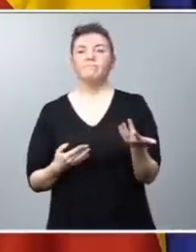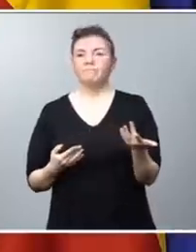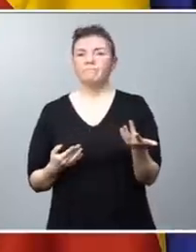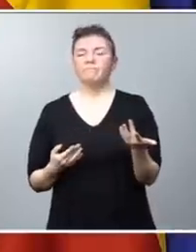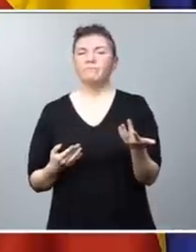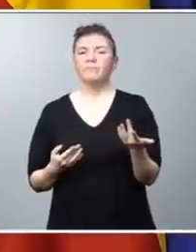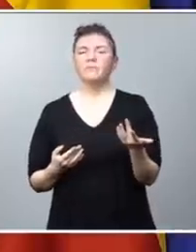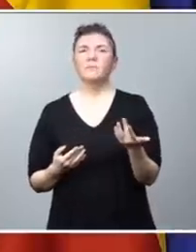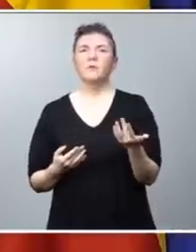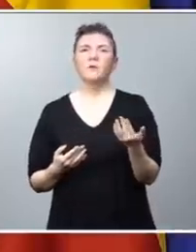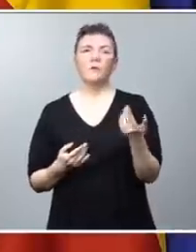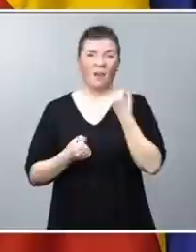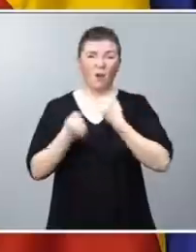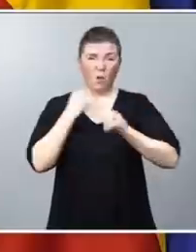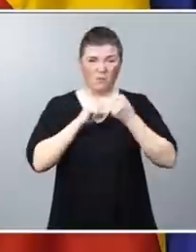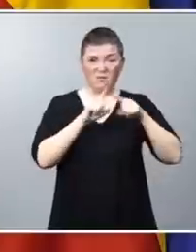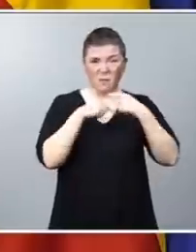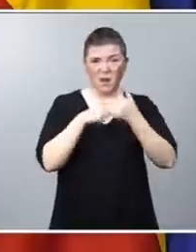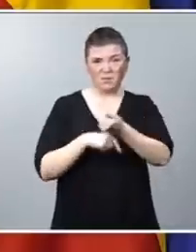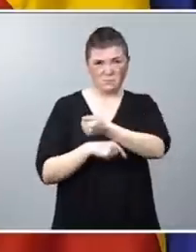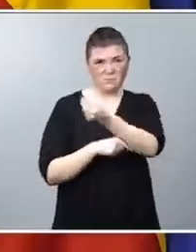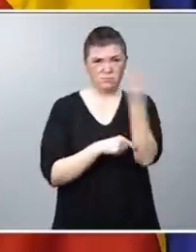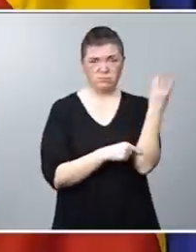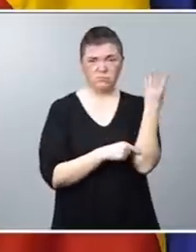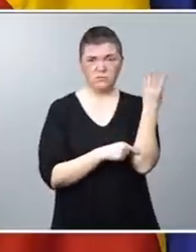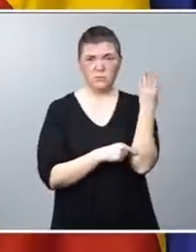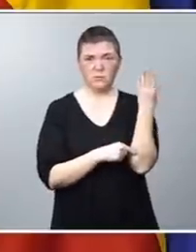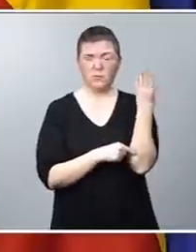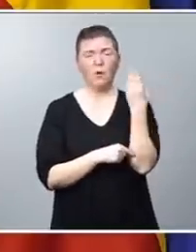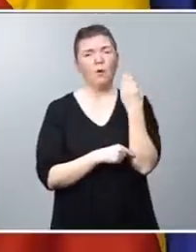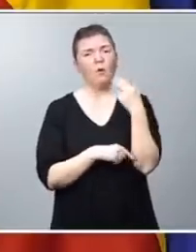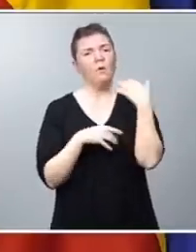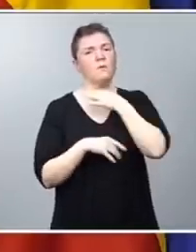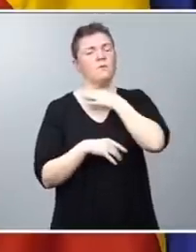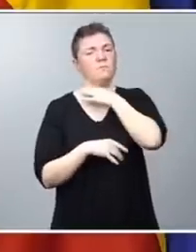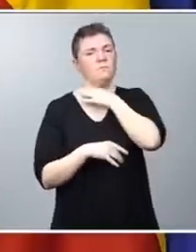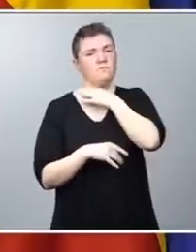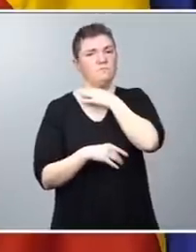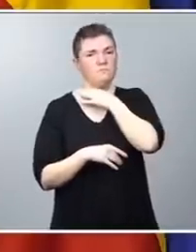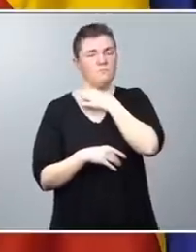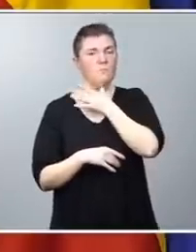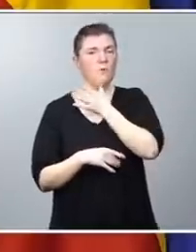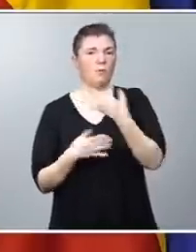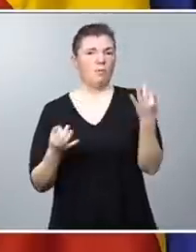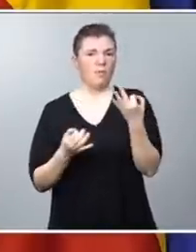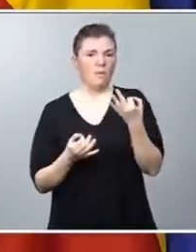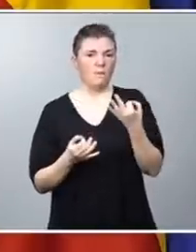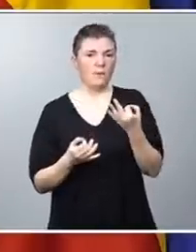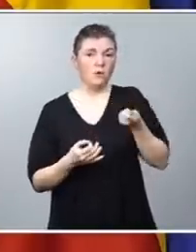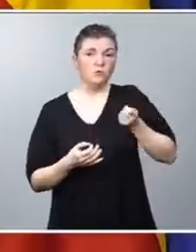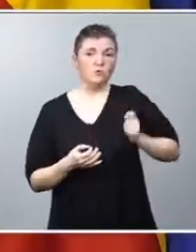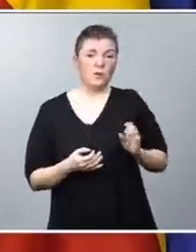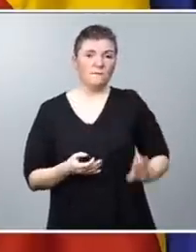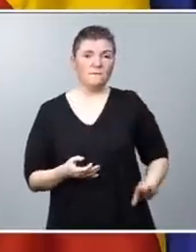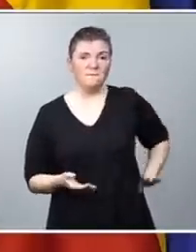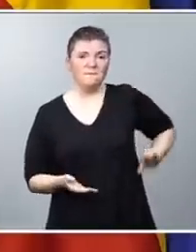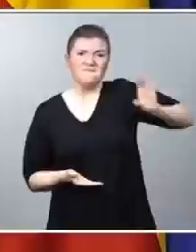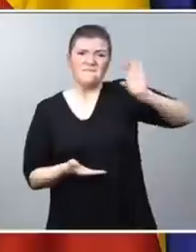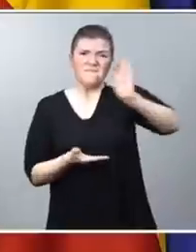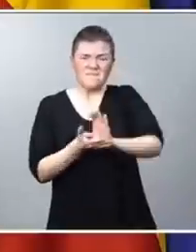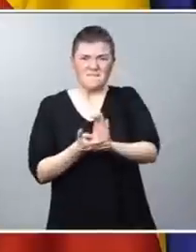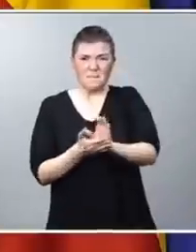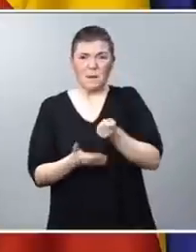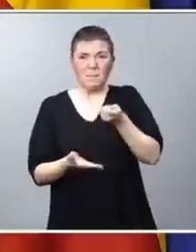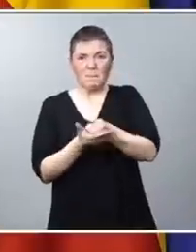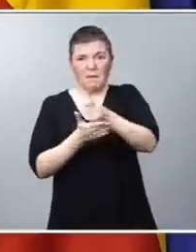economías familiares han estado enormemente comprometidas por tener que dedicar una parte muy importante de sus ingresos a pagar el alquiler